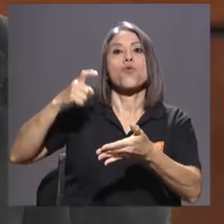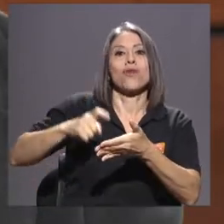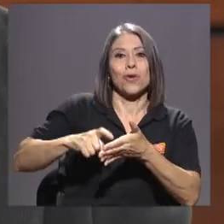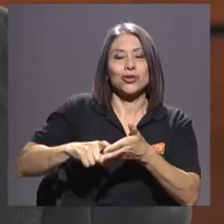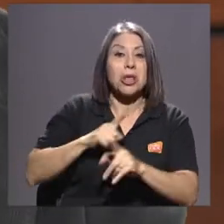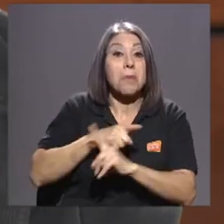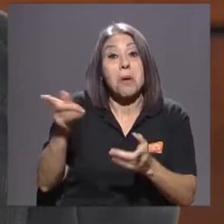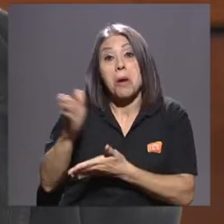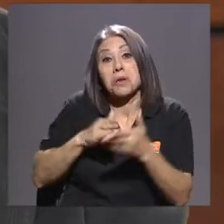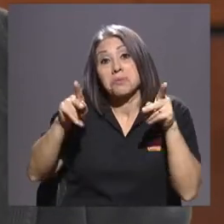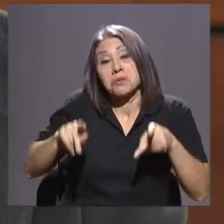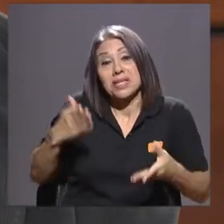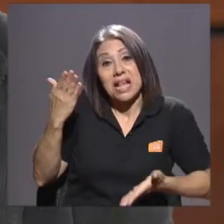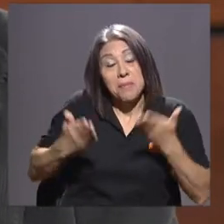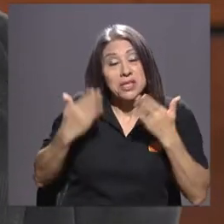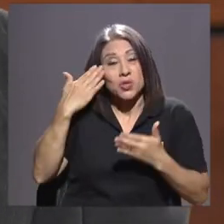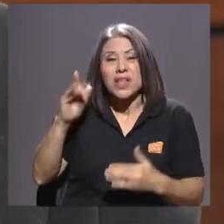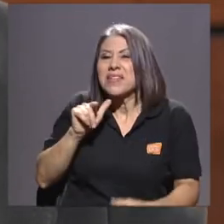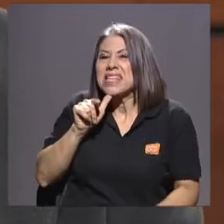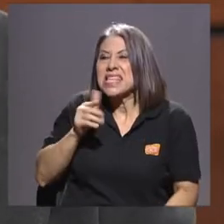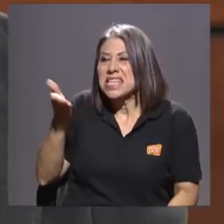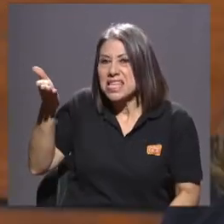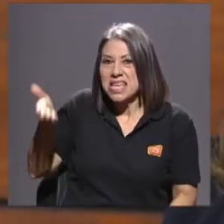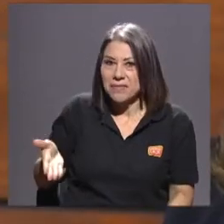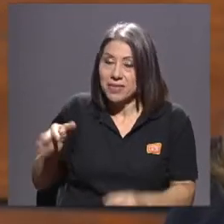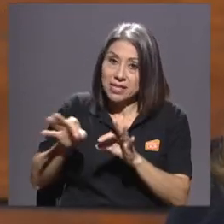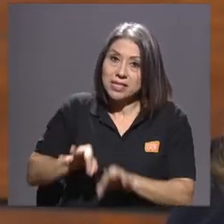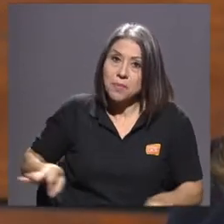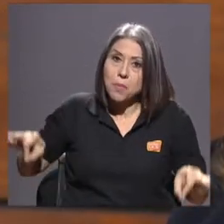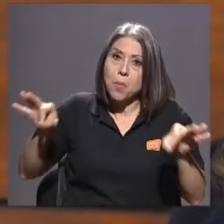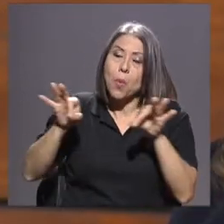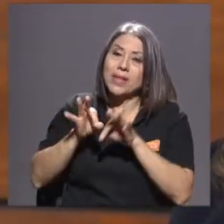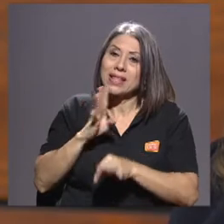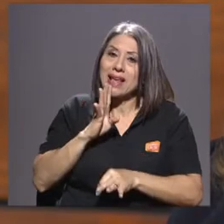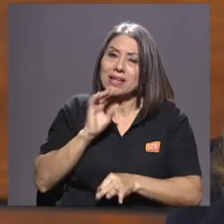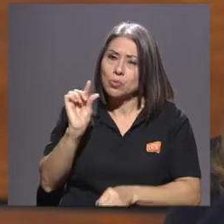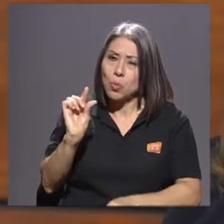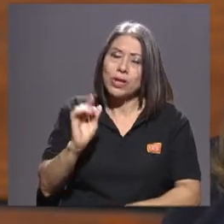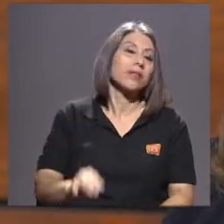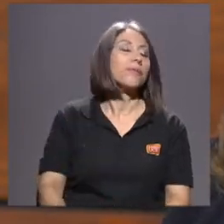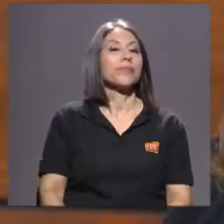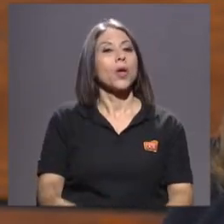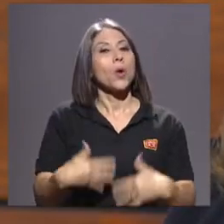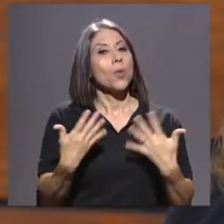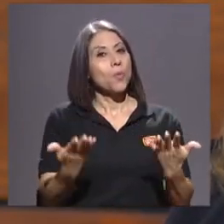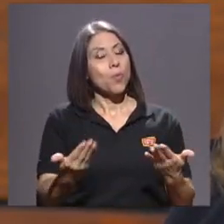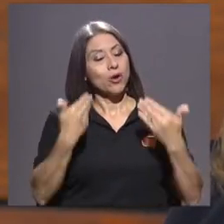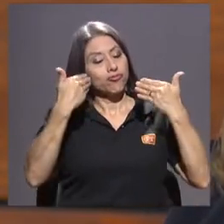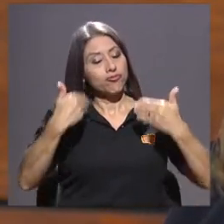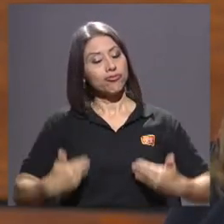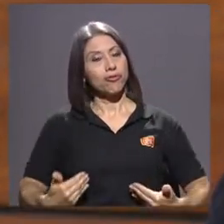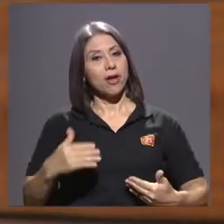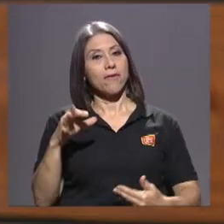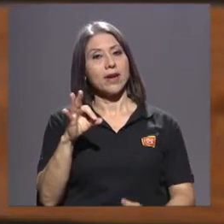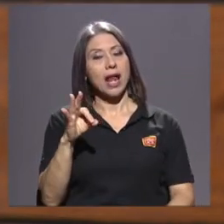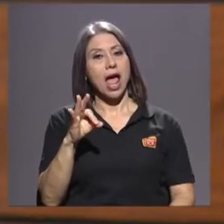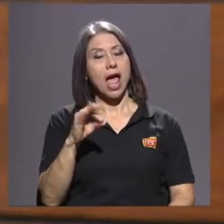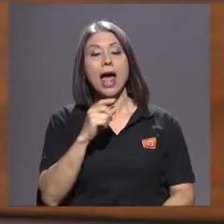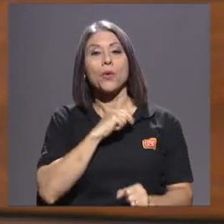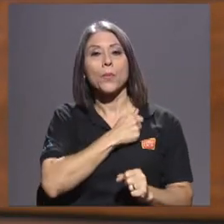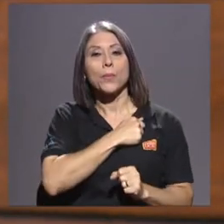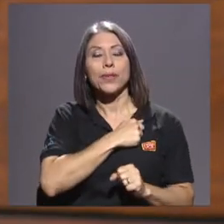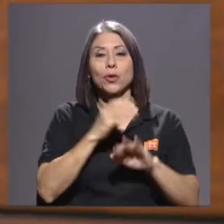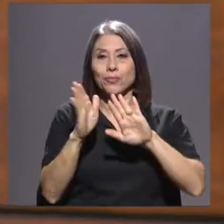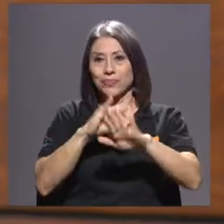peso de la figura de Fernando Botero. Es importante que nos des un poquito de eso. Bueno, el artista Fernando Botero es un artista